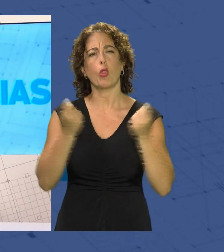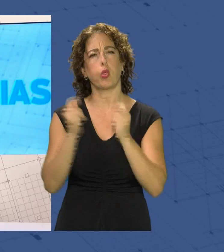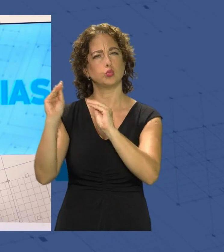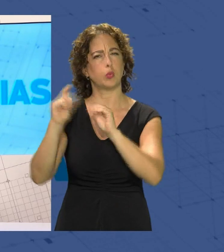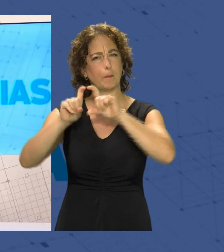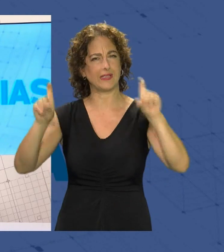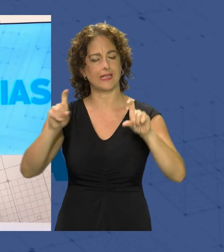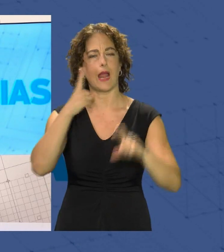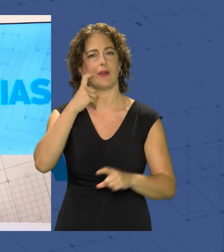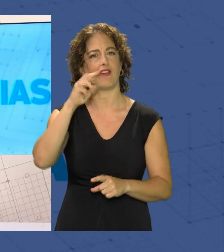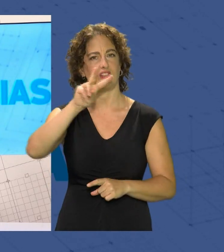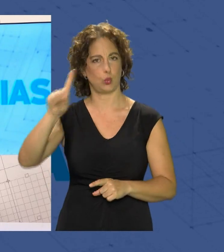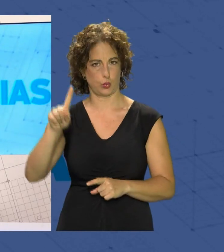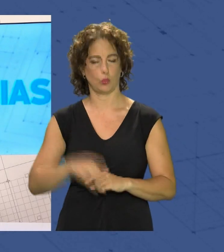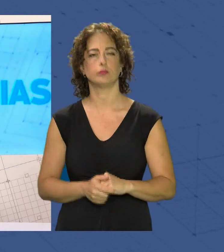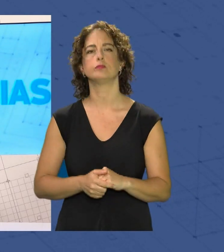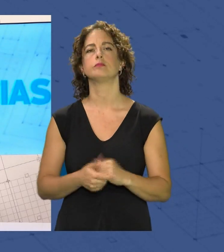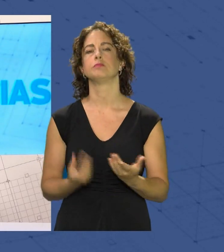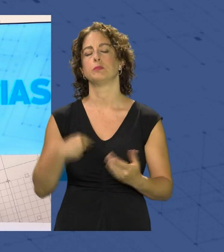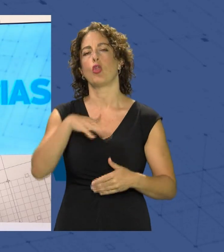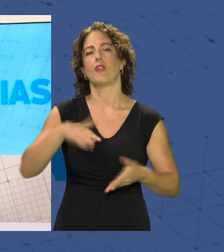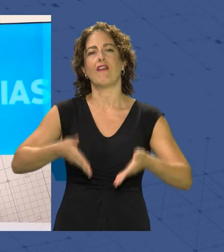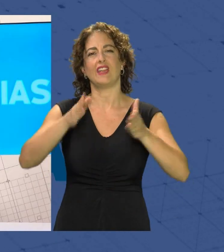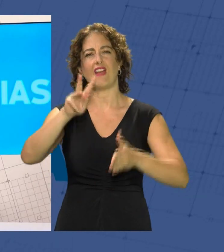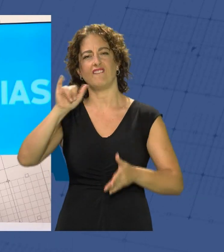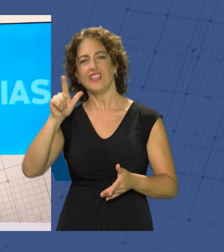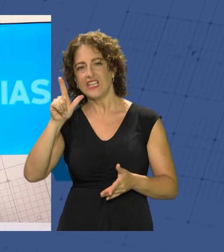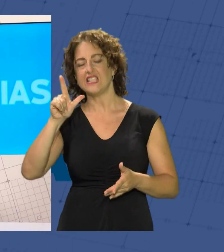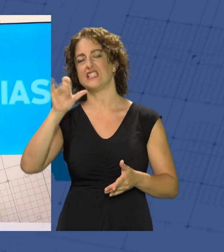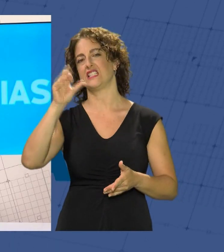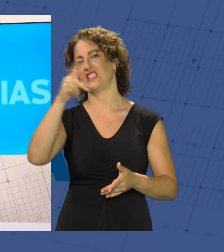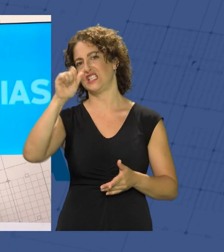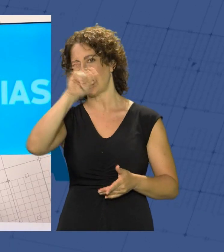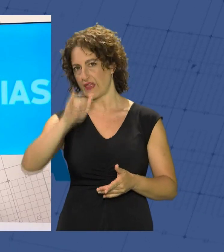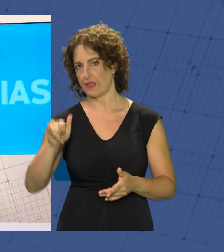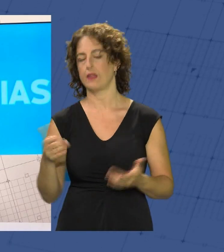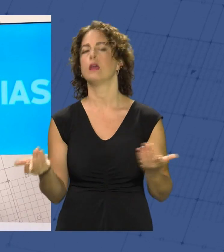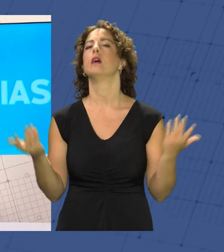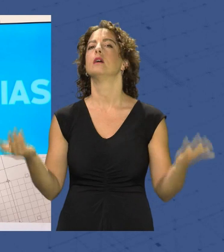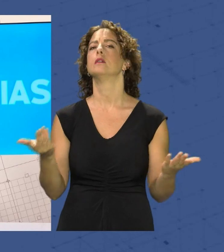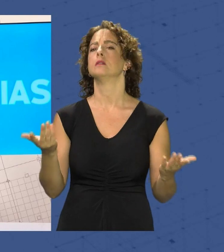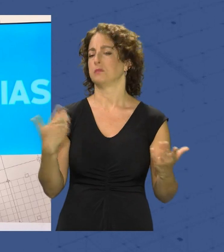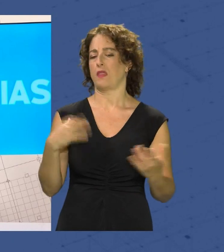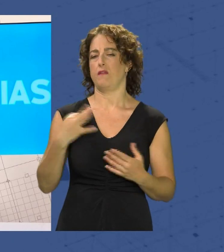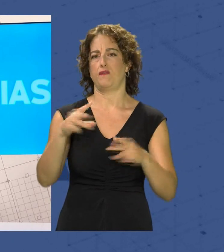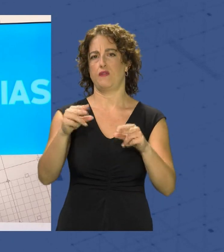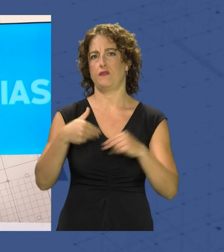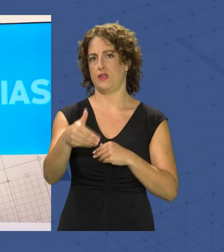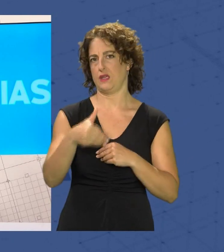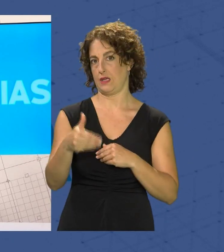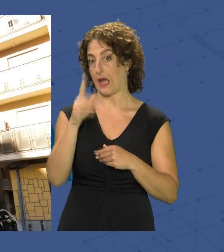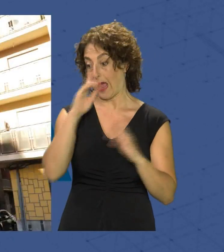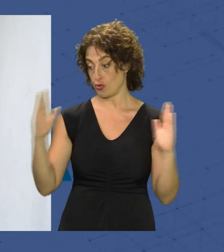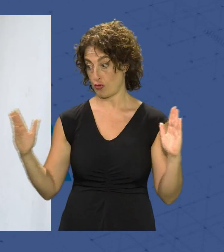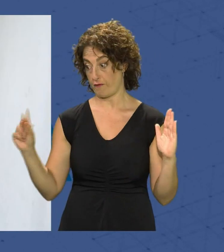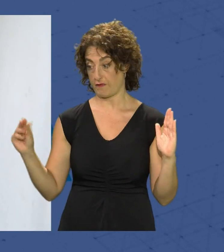Almería 21 en la avenida de Vilches, una promoción que tendría que estar finalizada antes de que acabe el